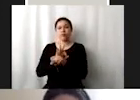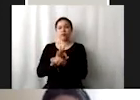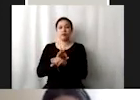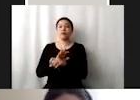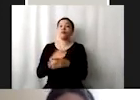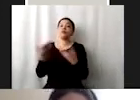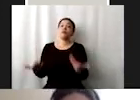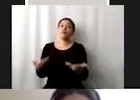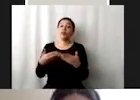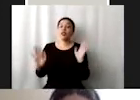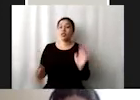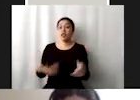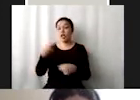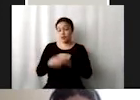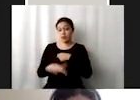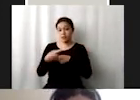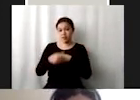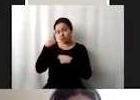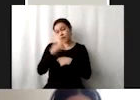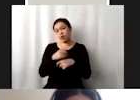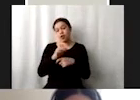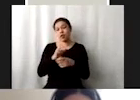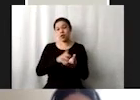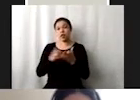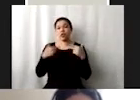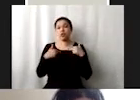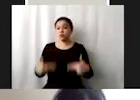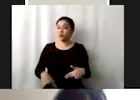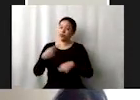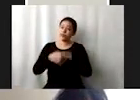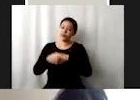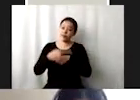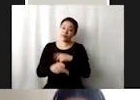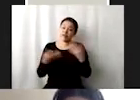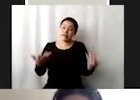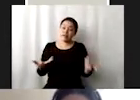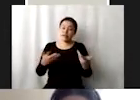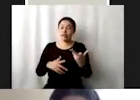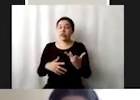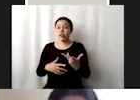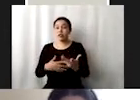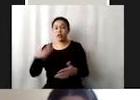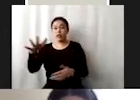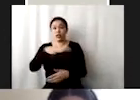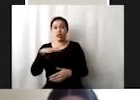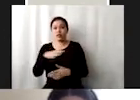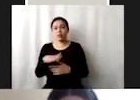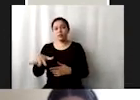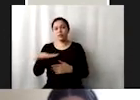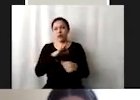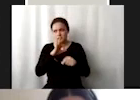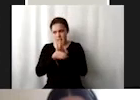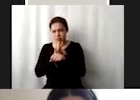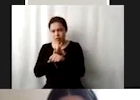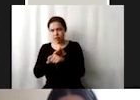sí ya peligroso optar por la protección de los derechos humanos la protección medioambiental o la protección